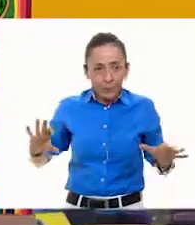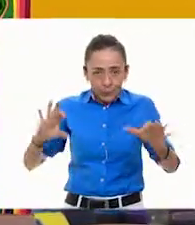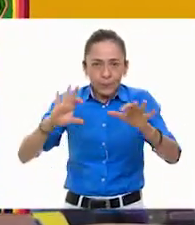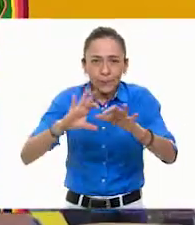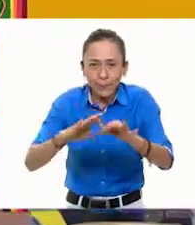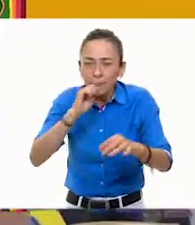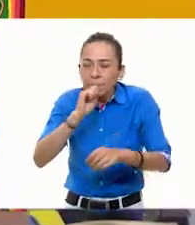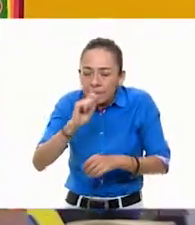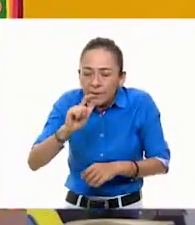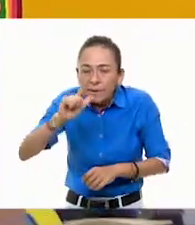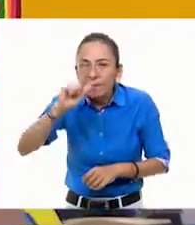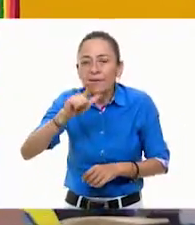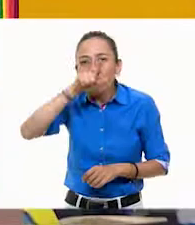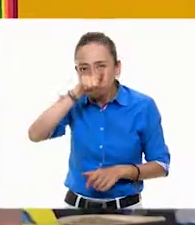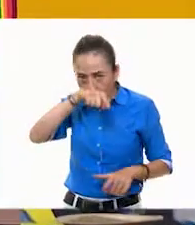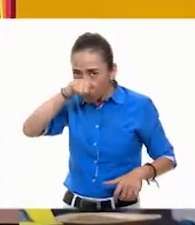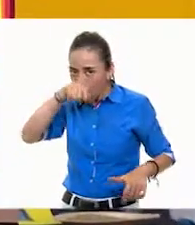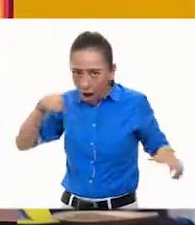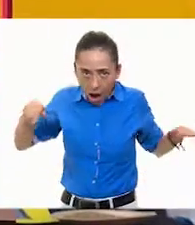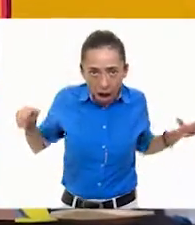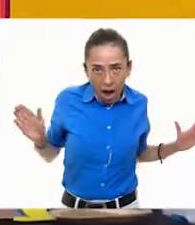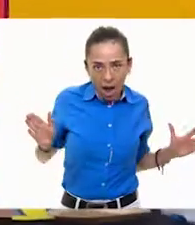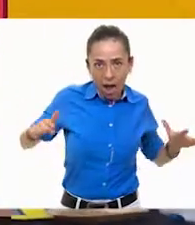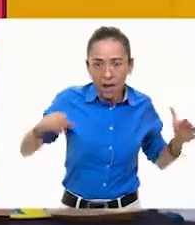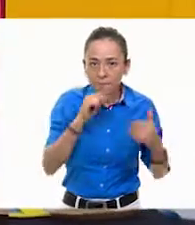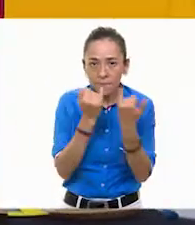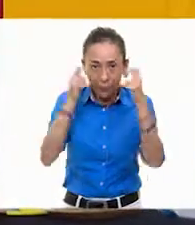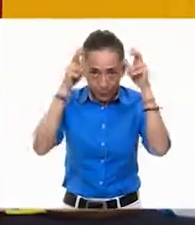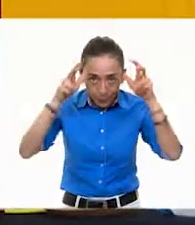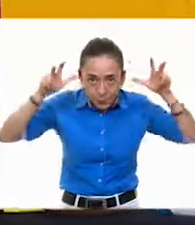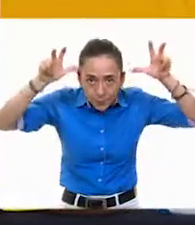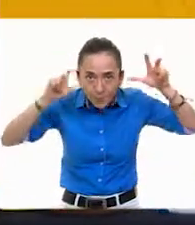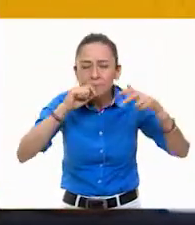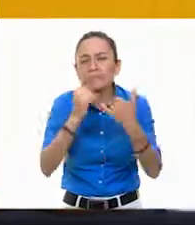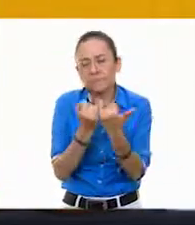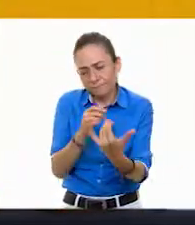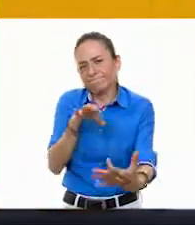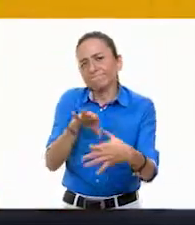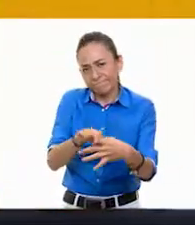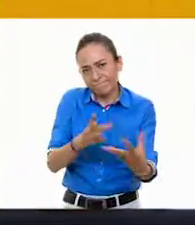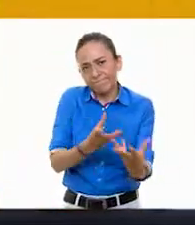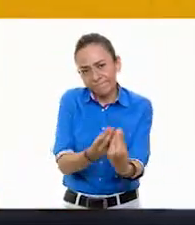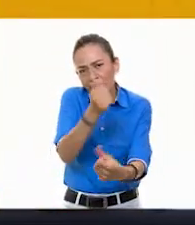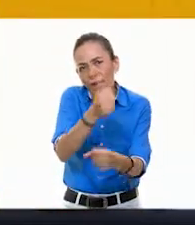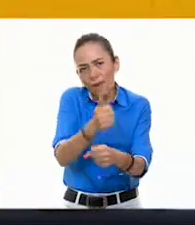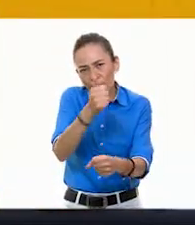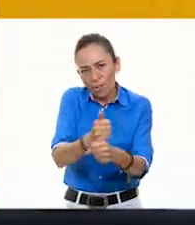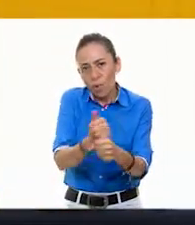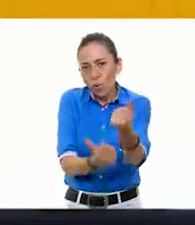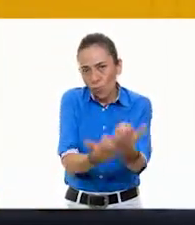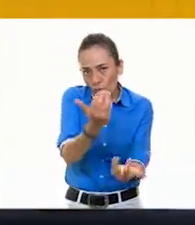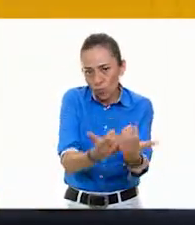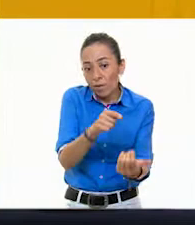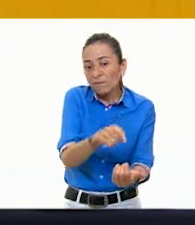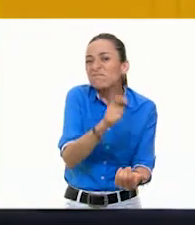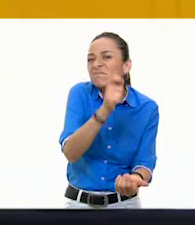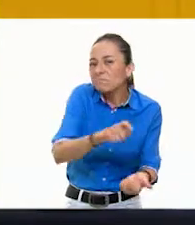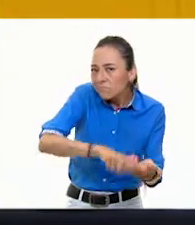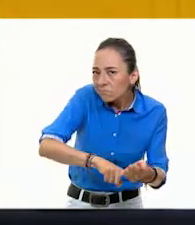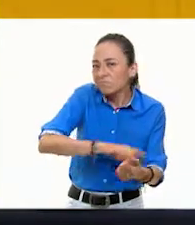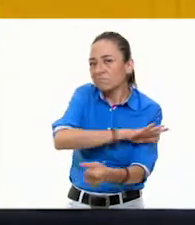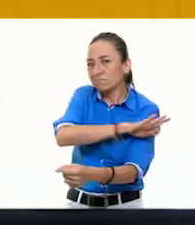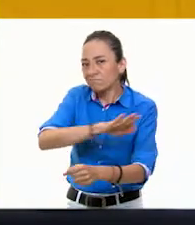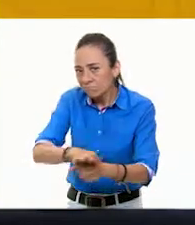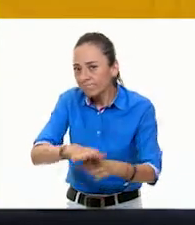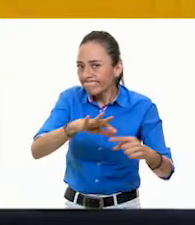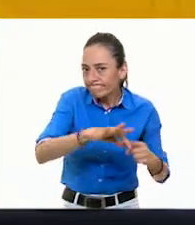del venado. Por supuesto, con el Abuelito Fuego, porque es protección y es guía. En la parte de arriba,